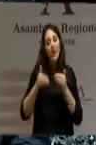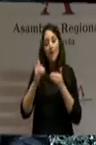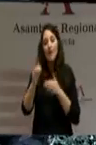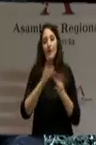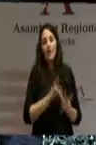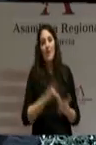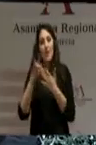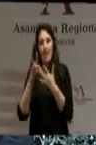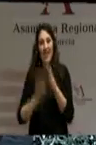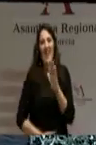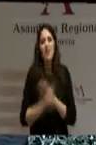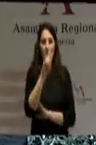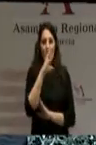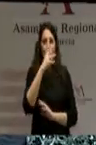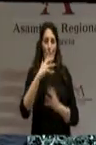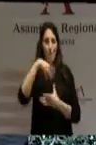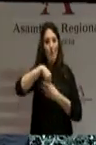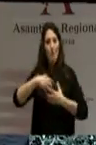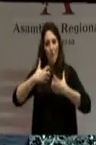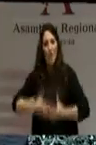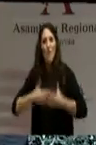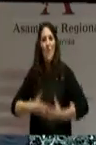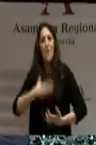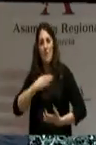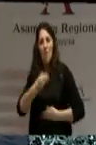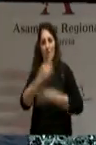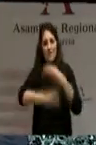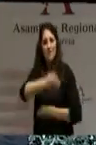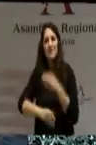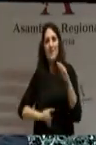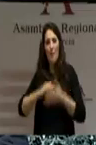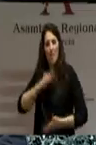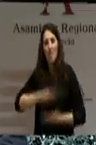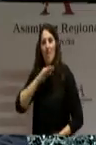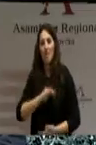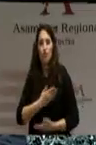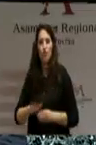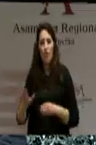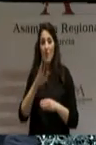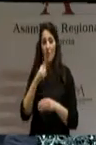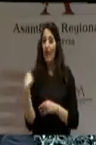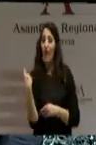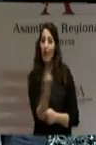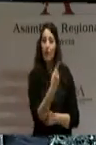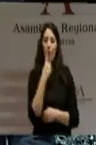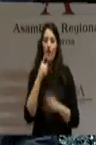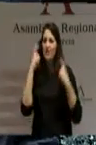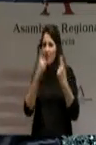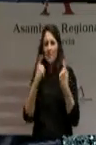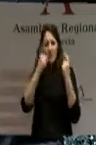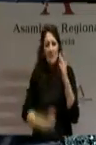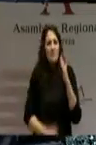porque tiene potencial para ello y porque cada uno de nosotros vamos a seguir empleándonos a fondo para que así sea.